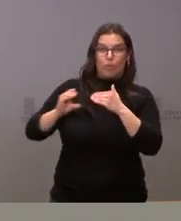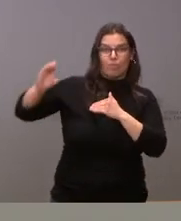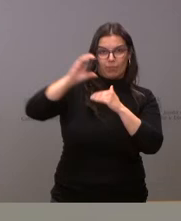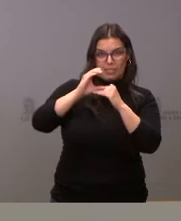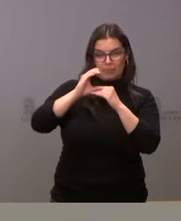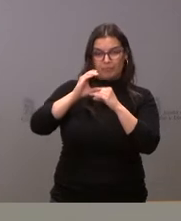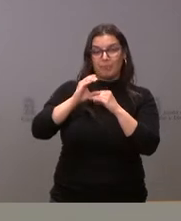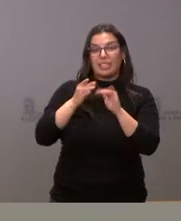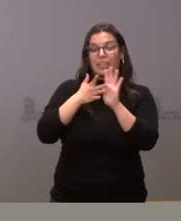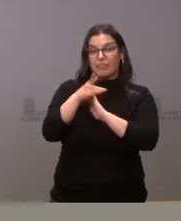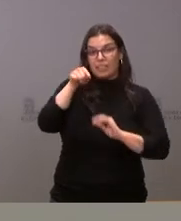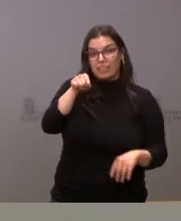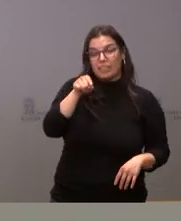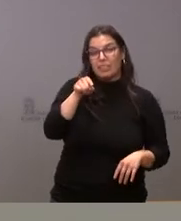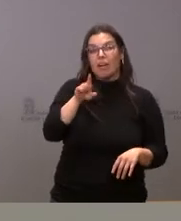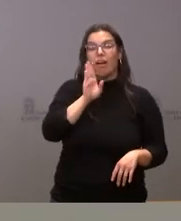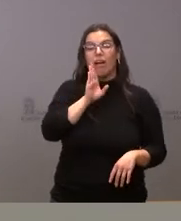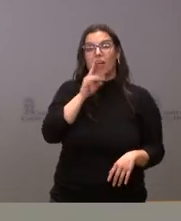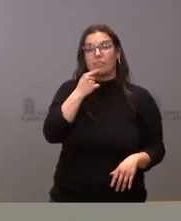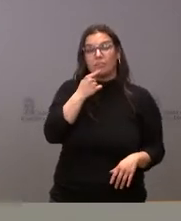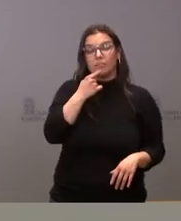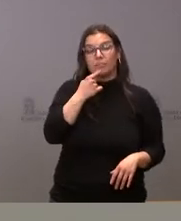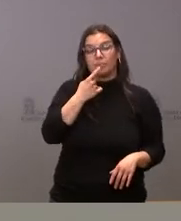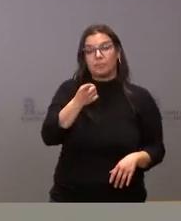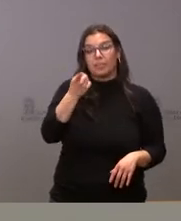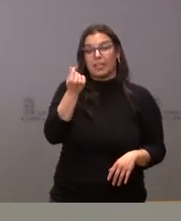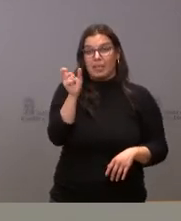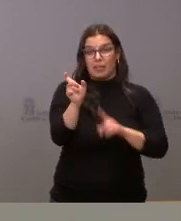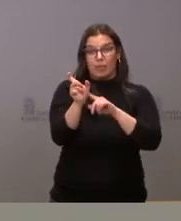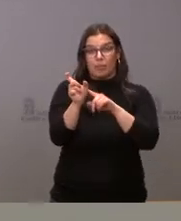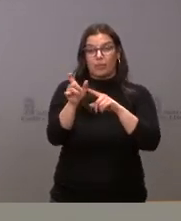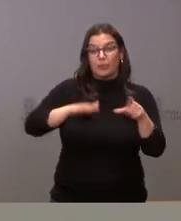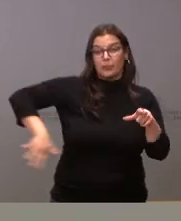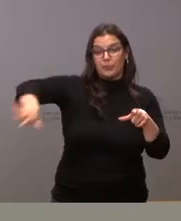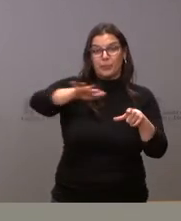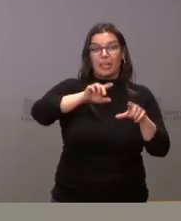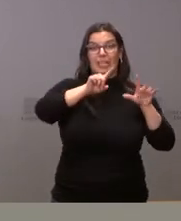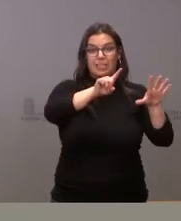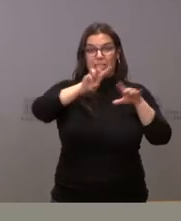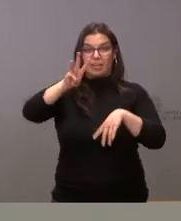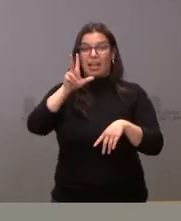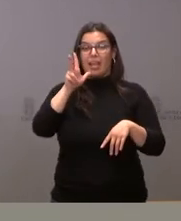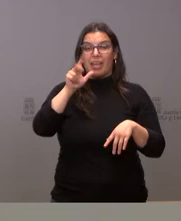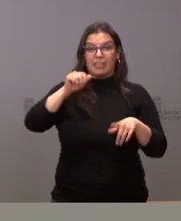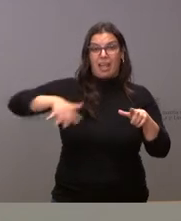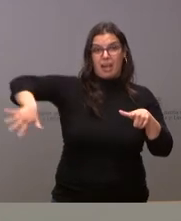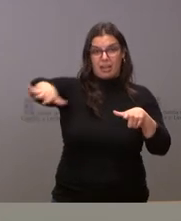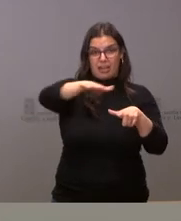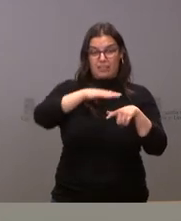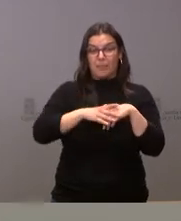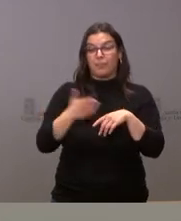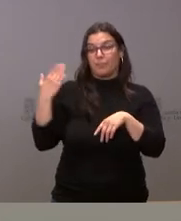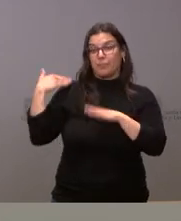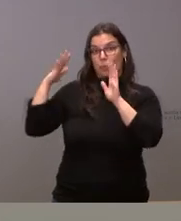Hablamos de una actuación, como le señalo, de este importe para una extensión de 63 hectáreas. En la legislatura